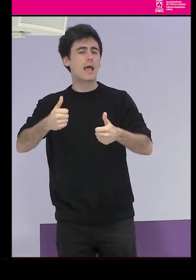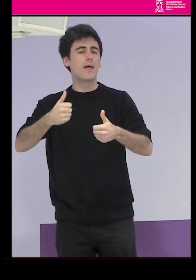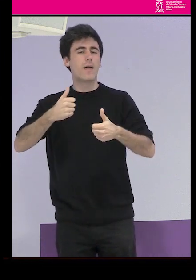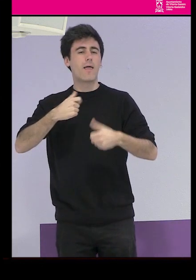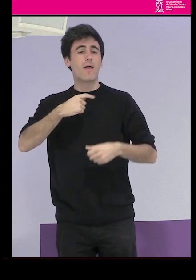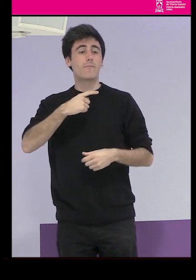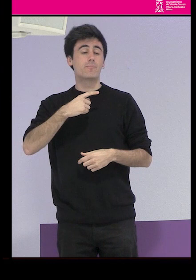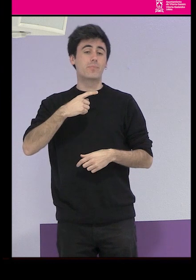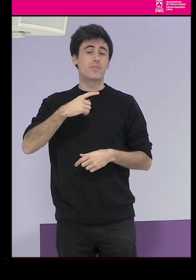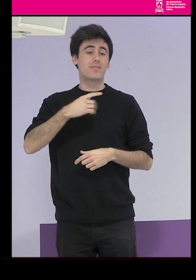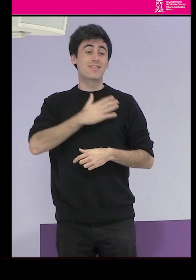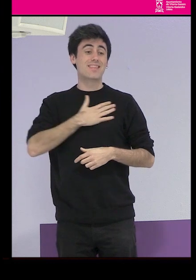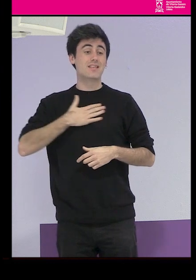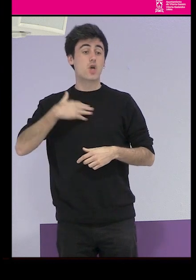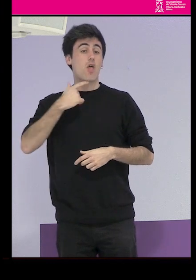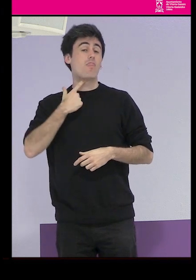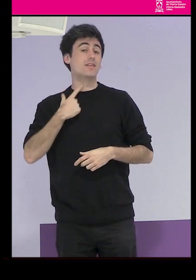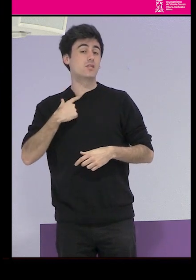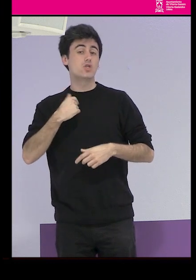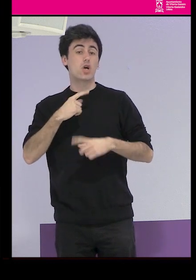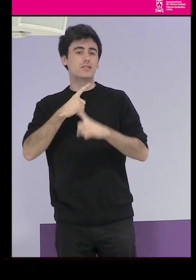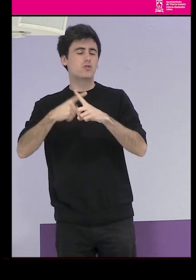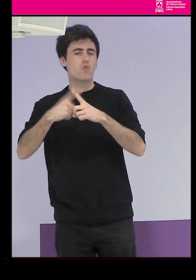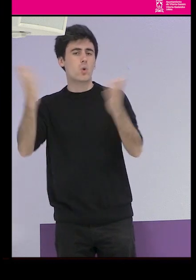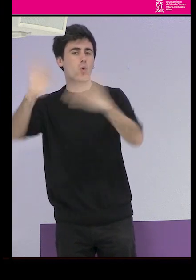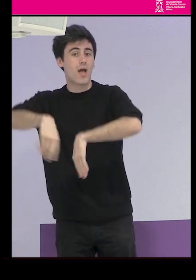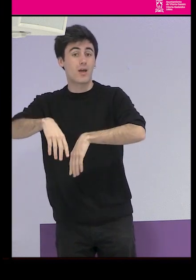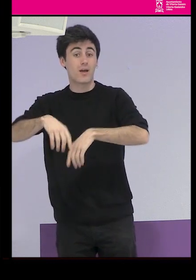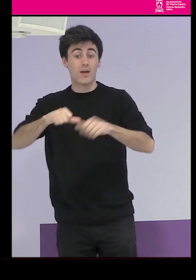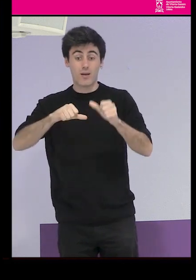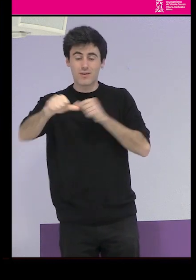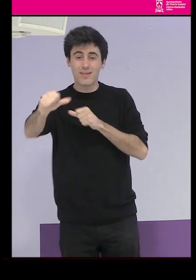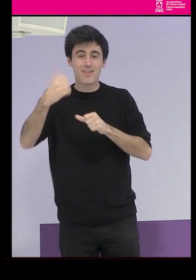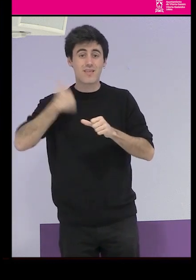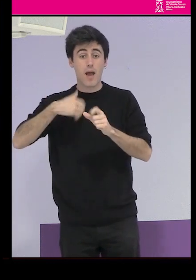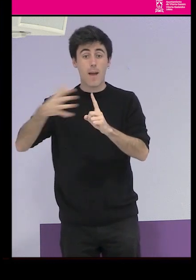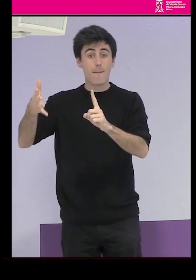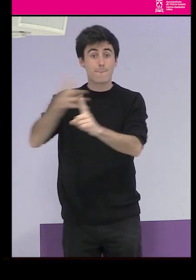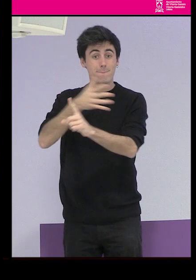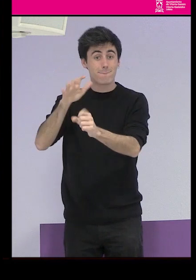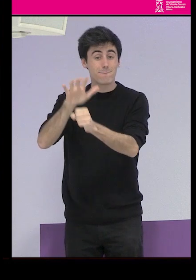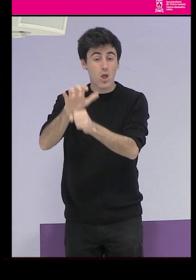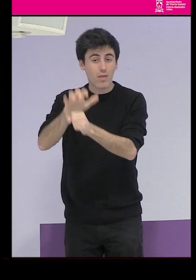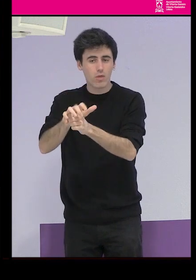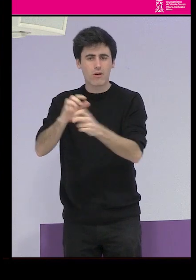con lo cual a partir de ahí, todo lo que nos encontremos de violaciones y situaciones